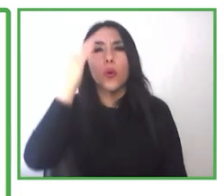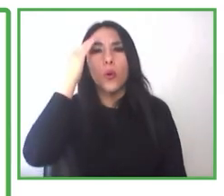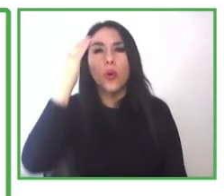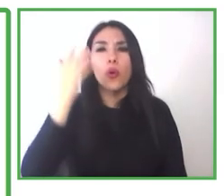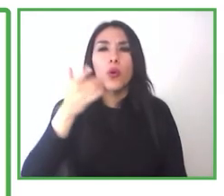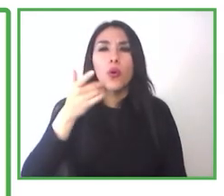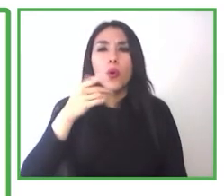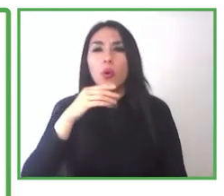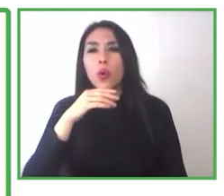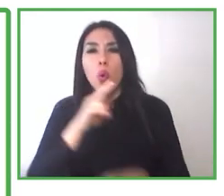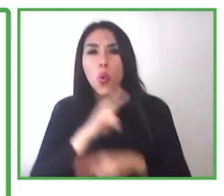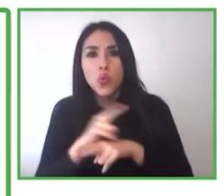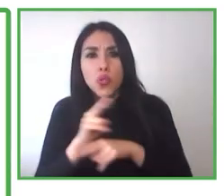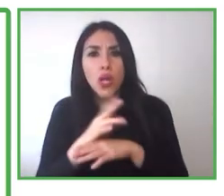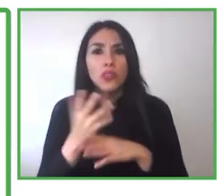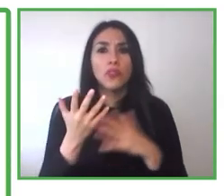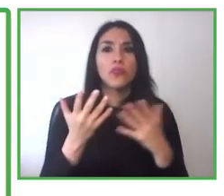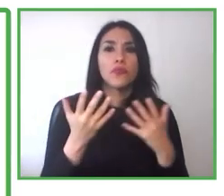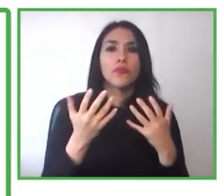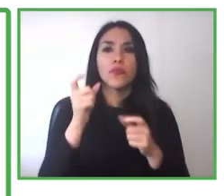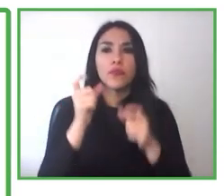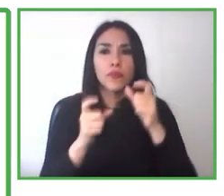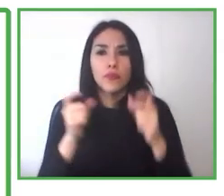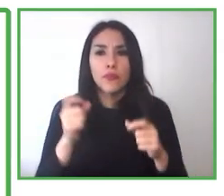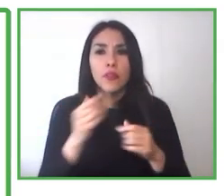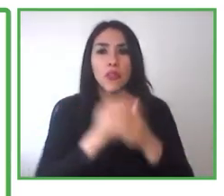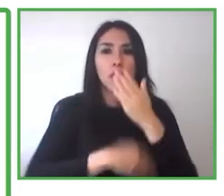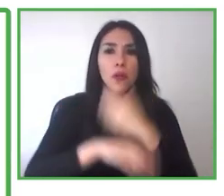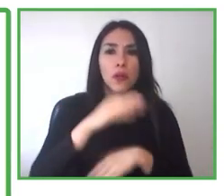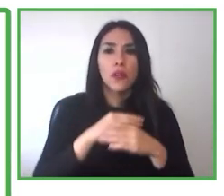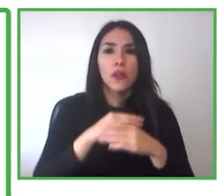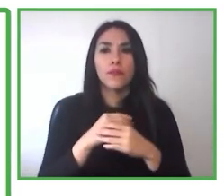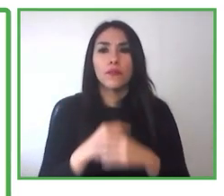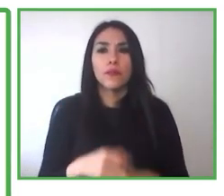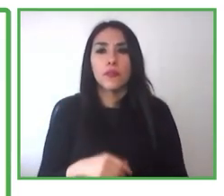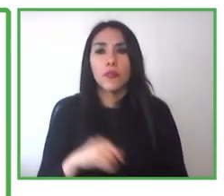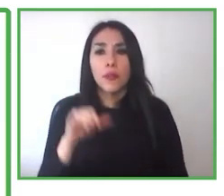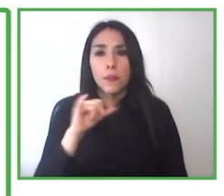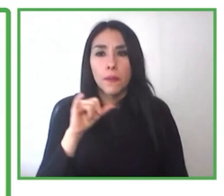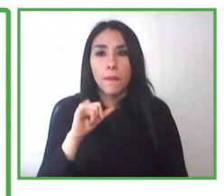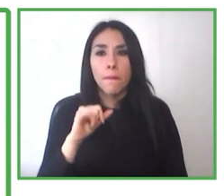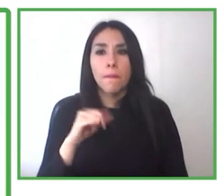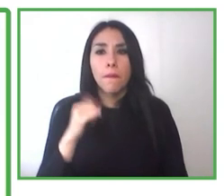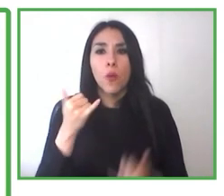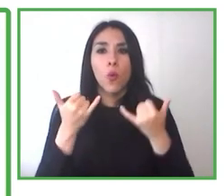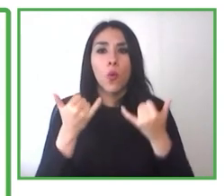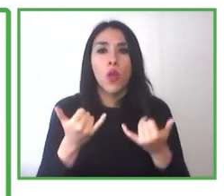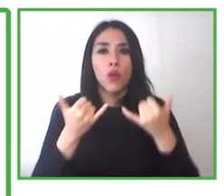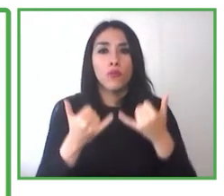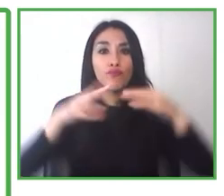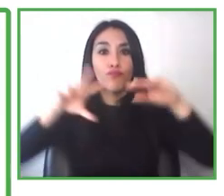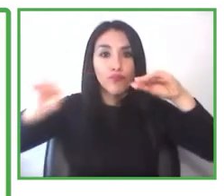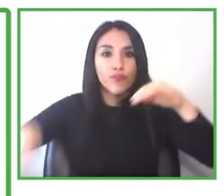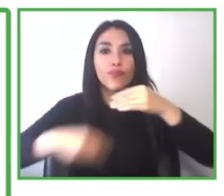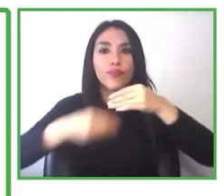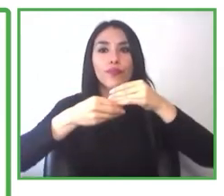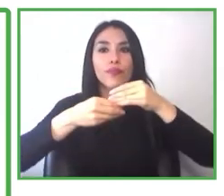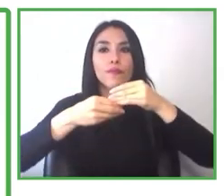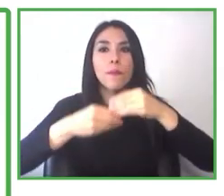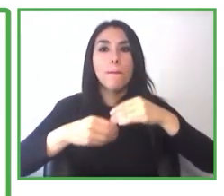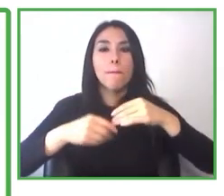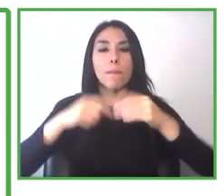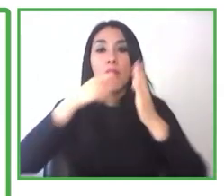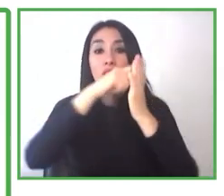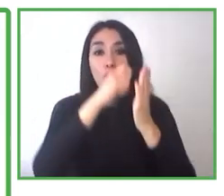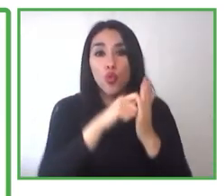sino que también hoy día al alero de Chile Valora estamos construyendo un perfil